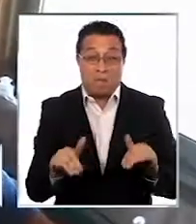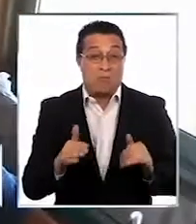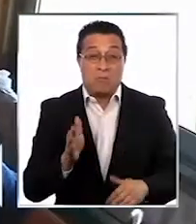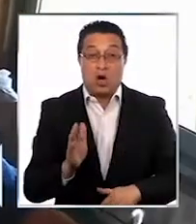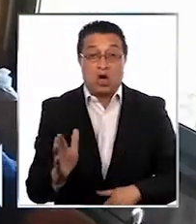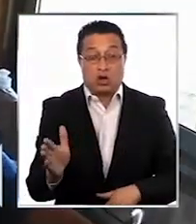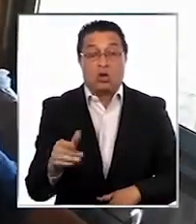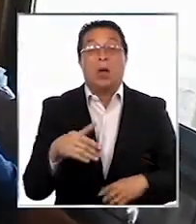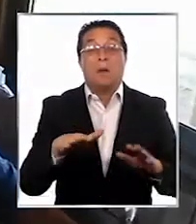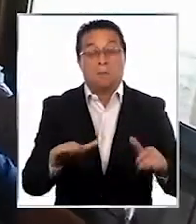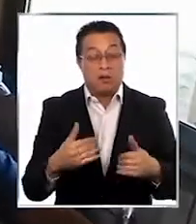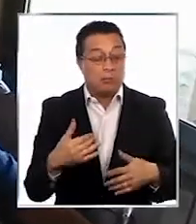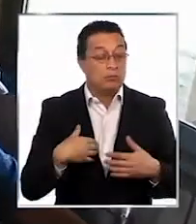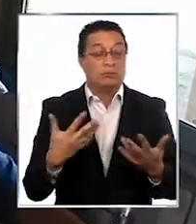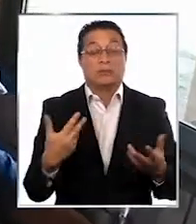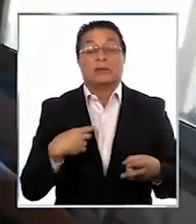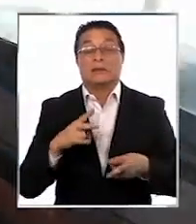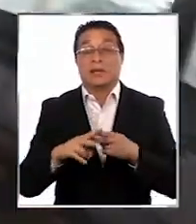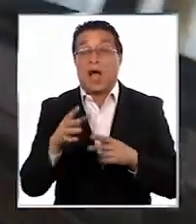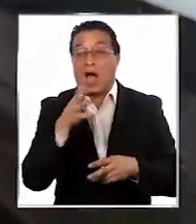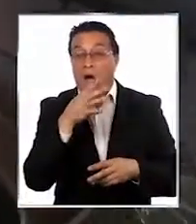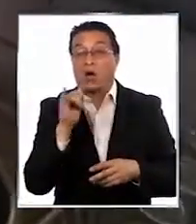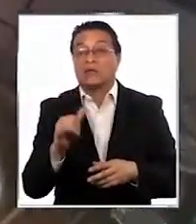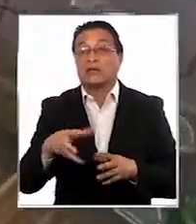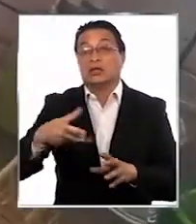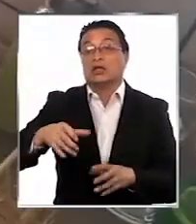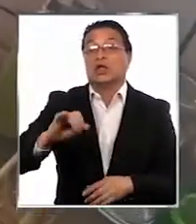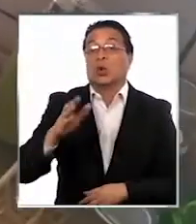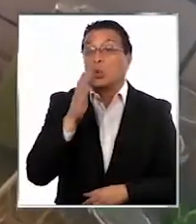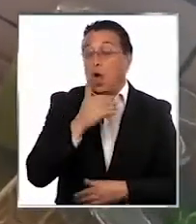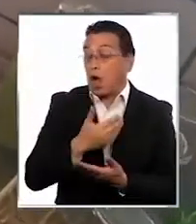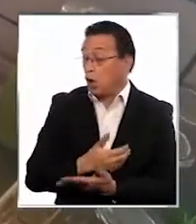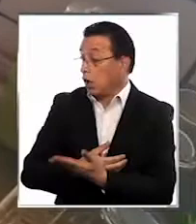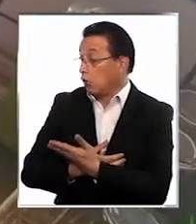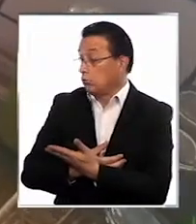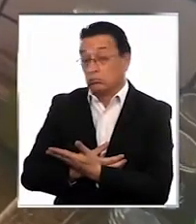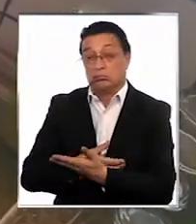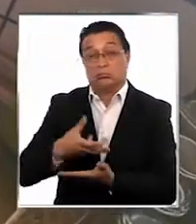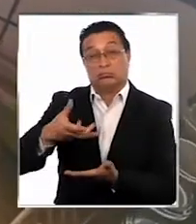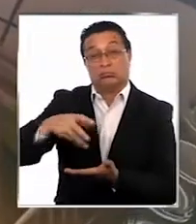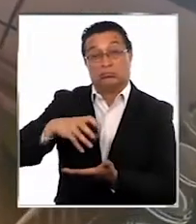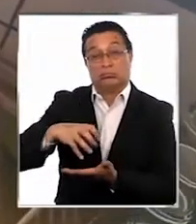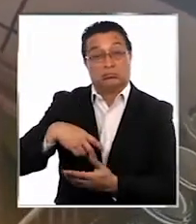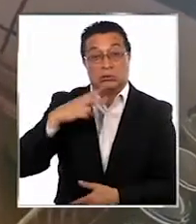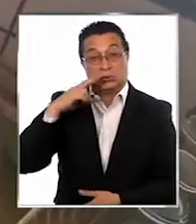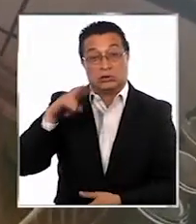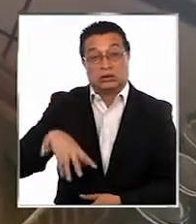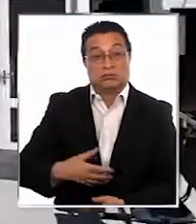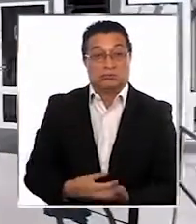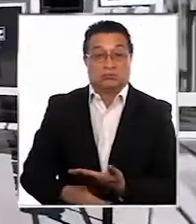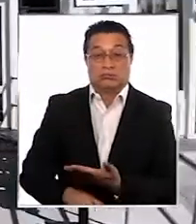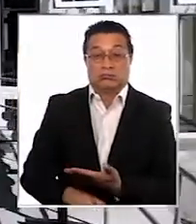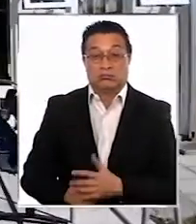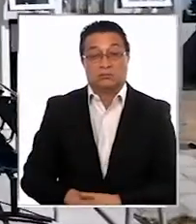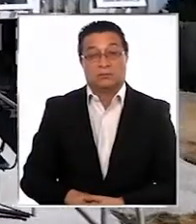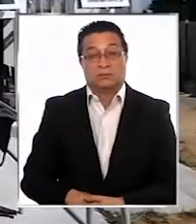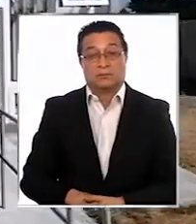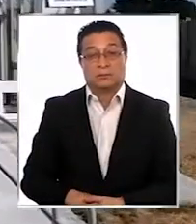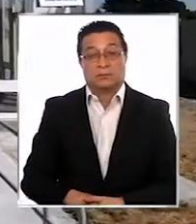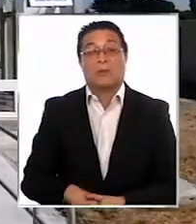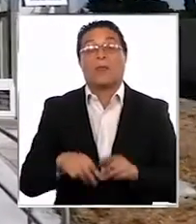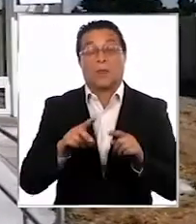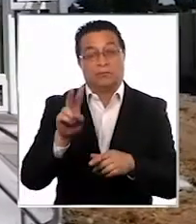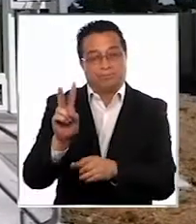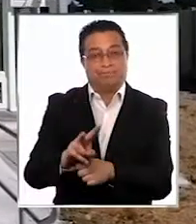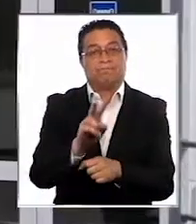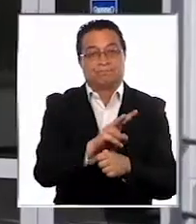días, el agua uno no sé si va a salir agua o no. Mire, en este momento estoy abriendo y no hay nada de agua, nada. Varios testigos